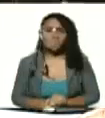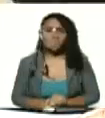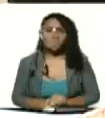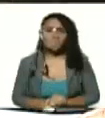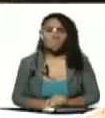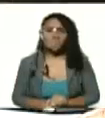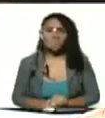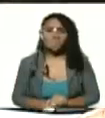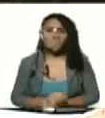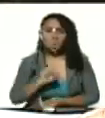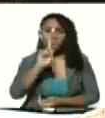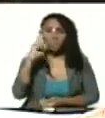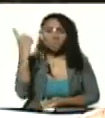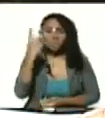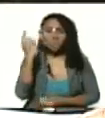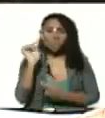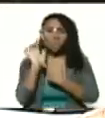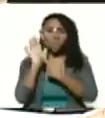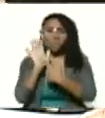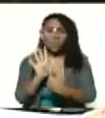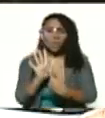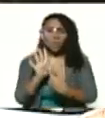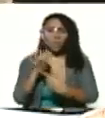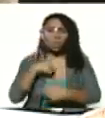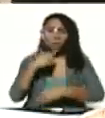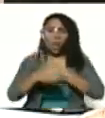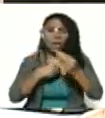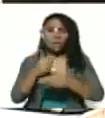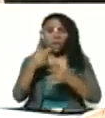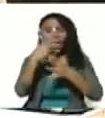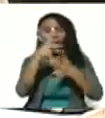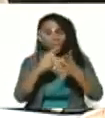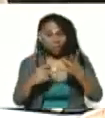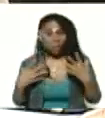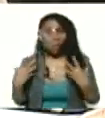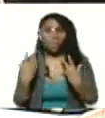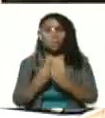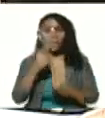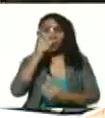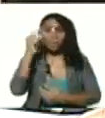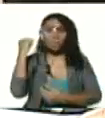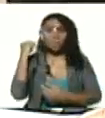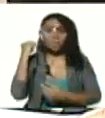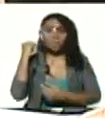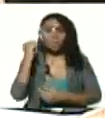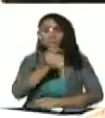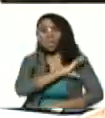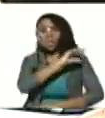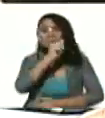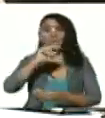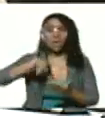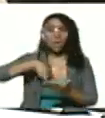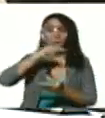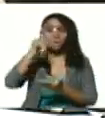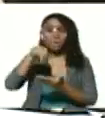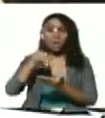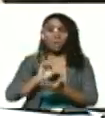un solo señalamiento le he hecho a varios compañeros compañeras de la dirección nacional